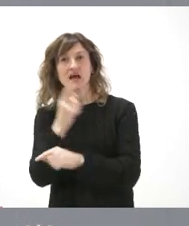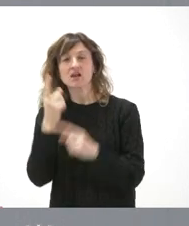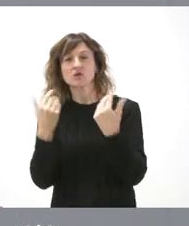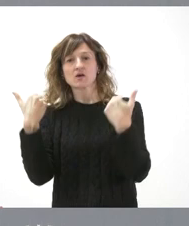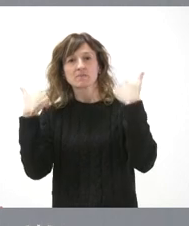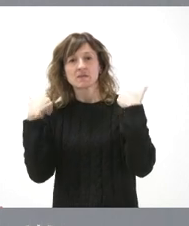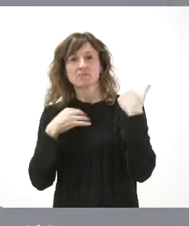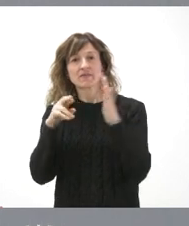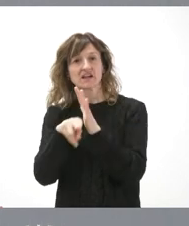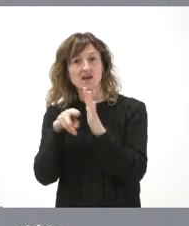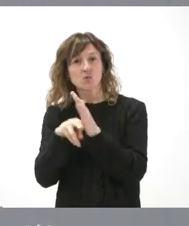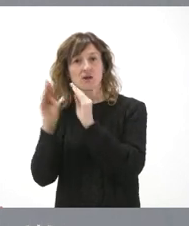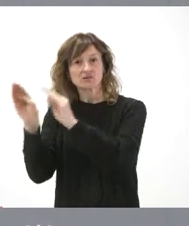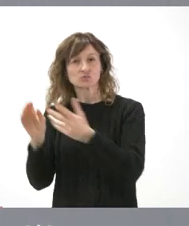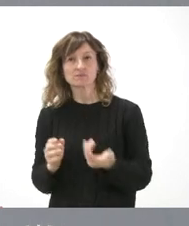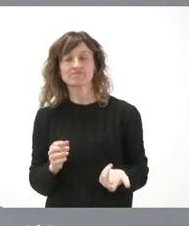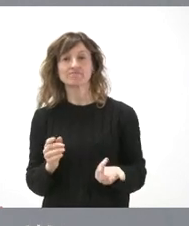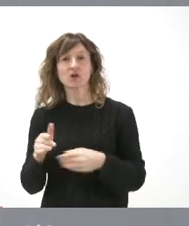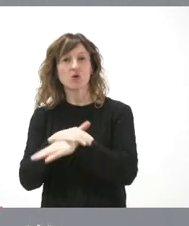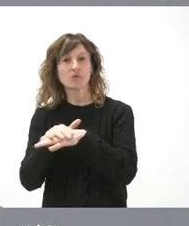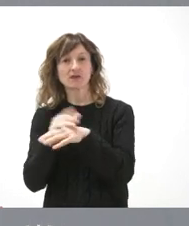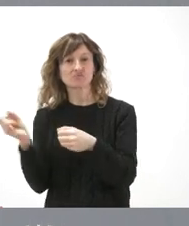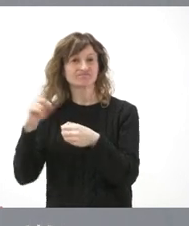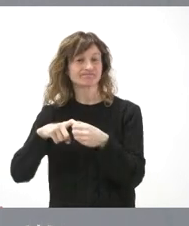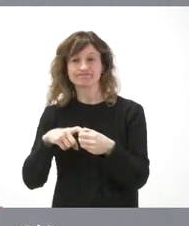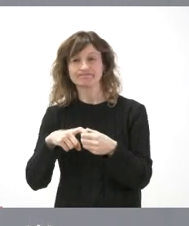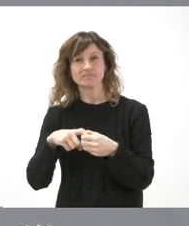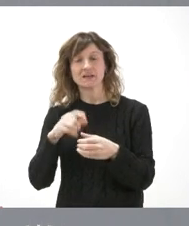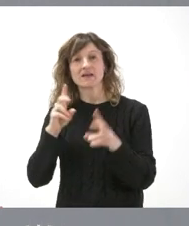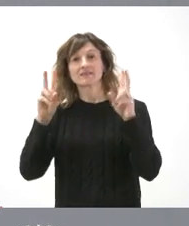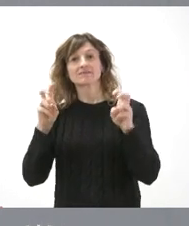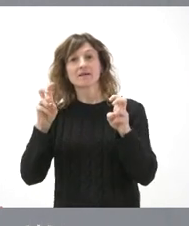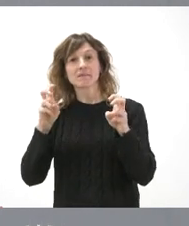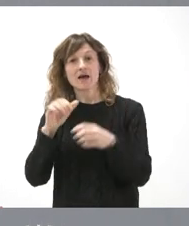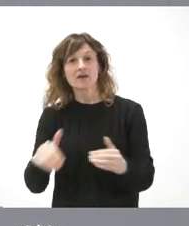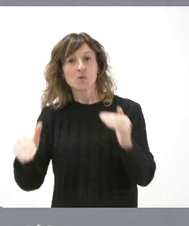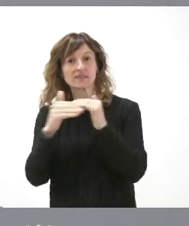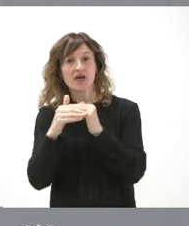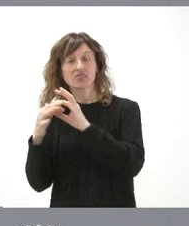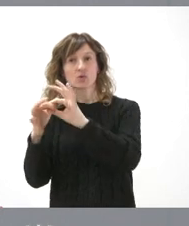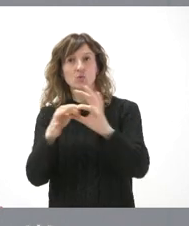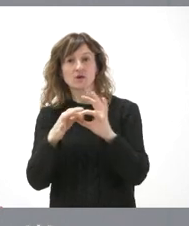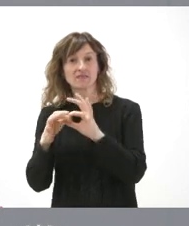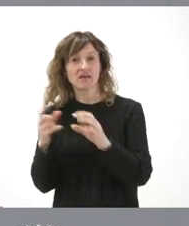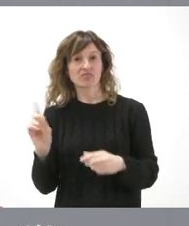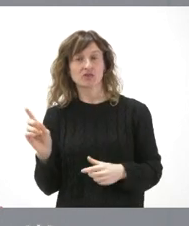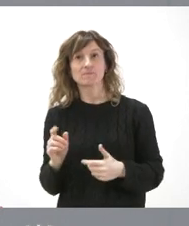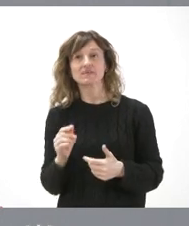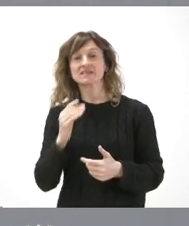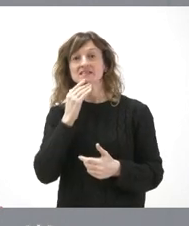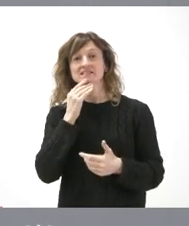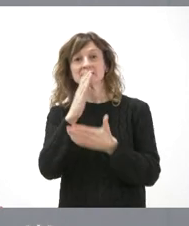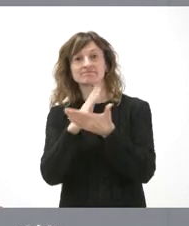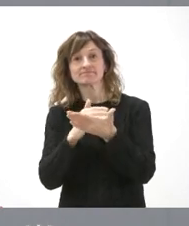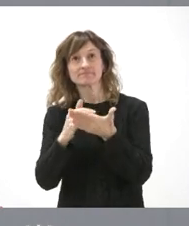podría regularlo, pero dado que el Gobierno no contamos con él para avanzar en términos de igualdad y en términos de unidad, sí creemos que es bueno que aquellos que tenemos la